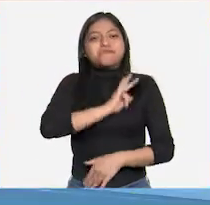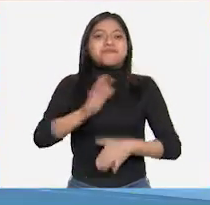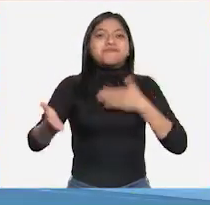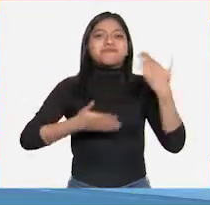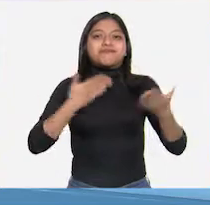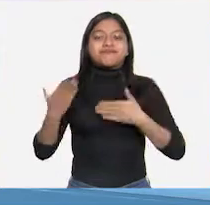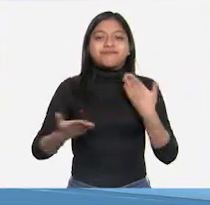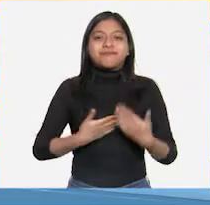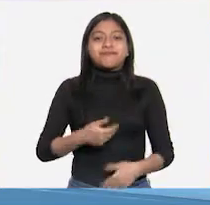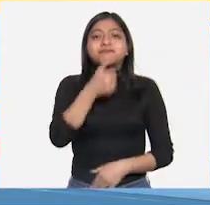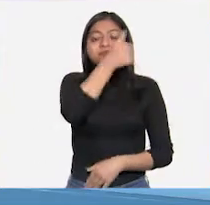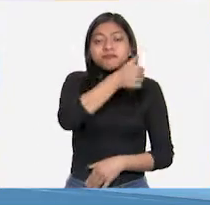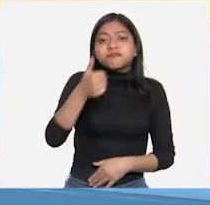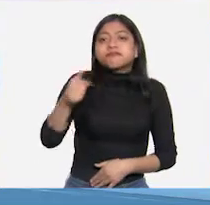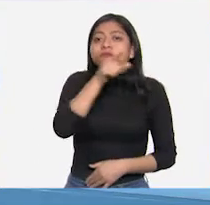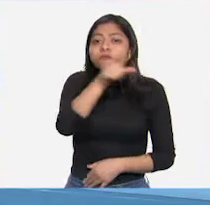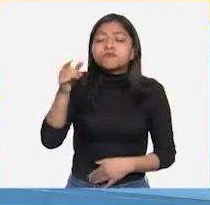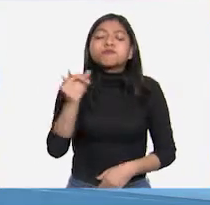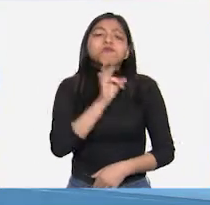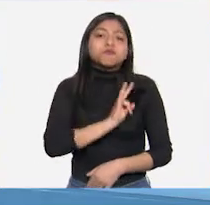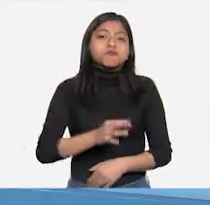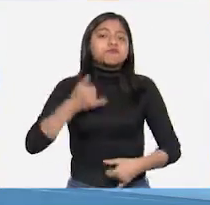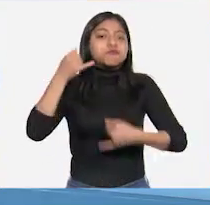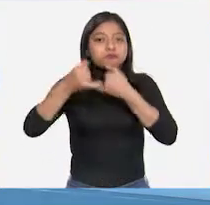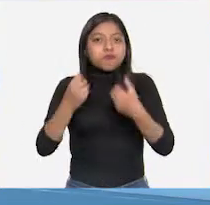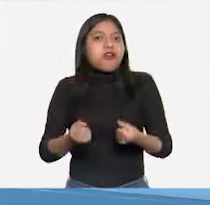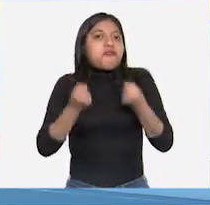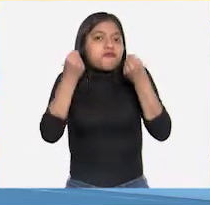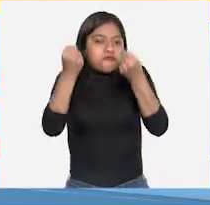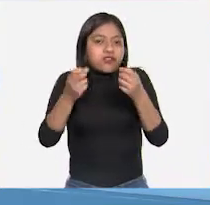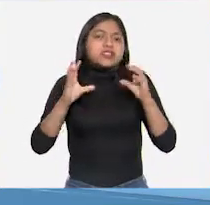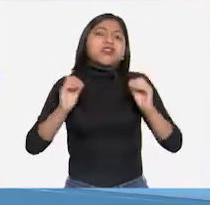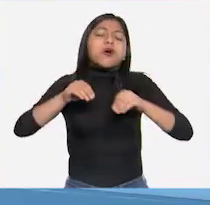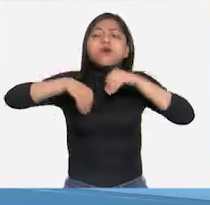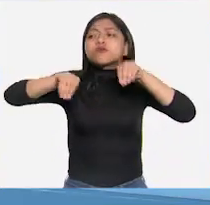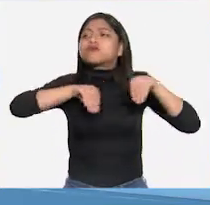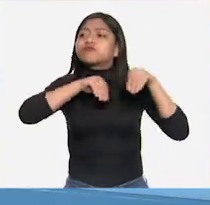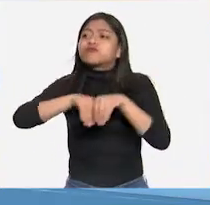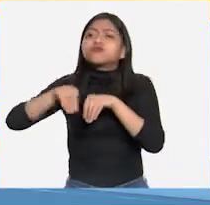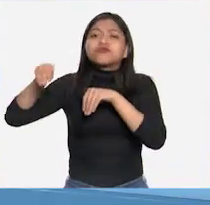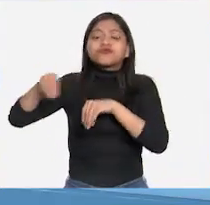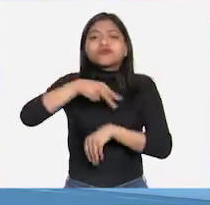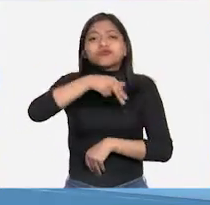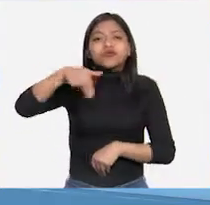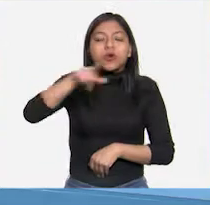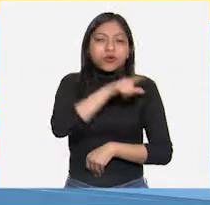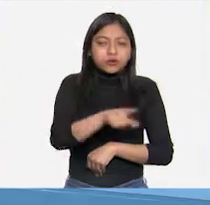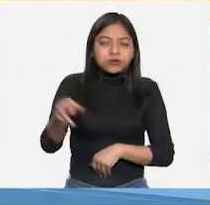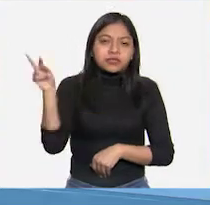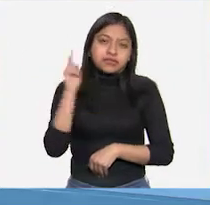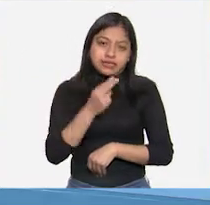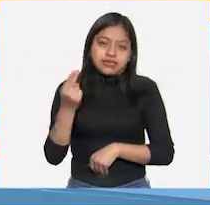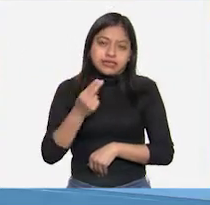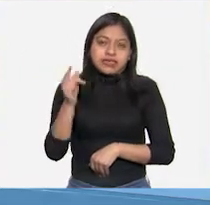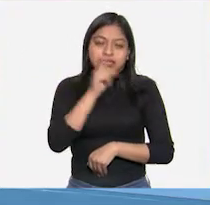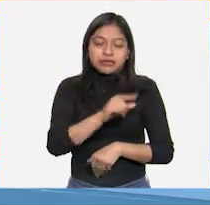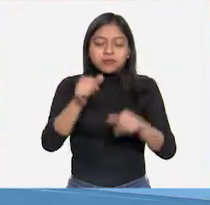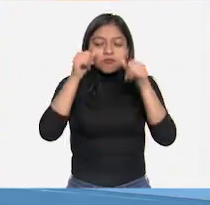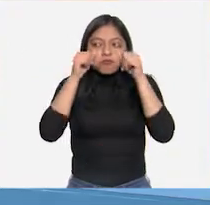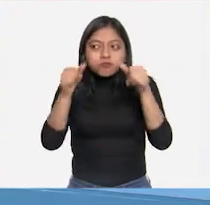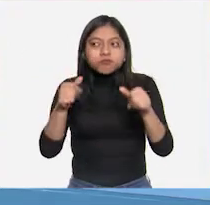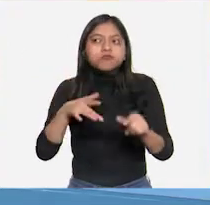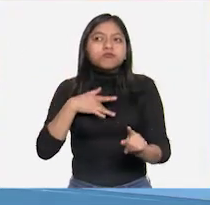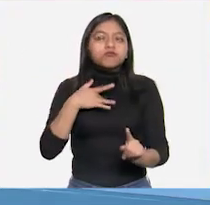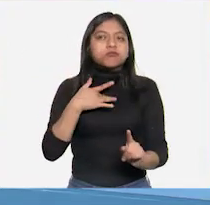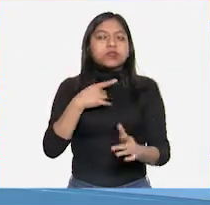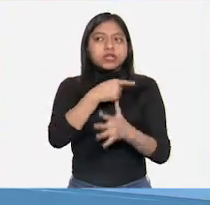Todos aplicamos fuerzas y hacemos movimientos cuando jugamos. Y hay que estar muy alerta con nuestros sentidos para poner en práctica